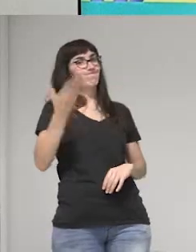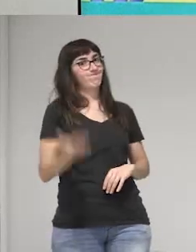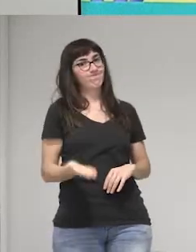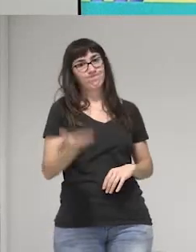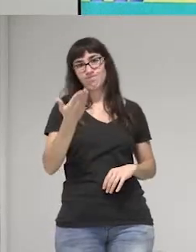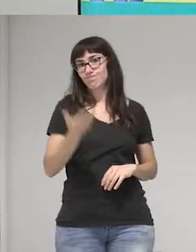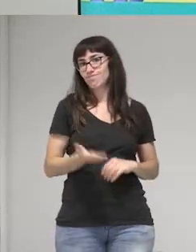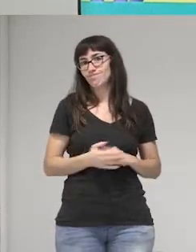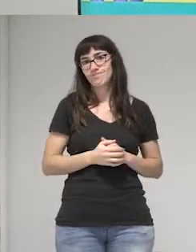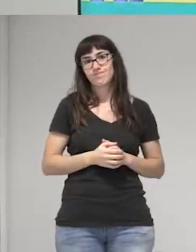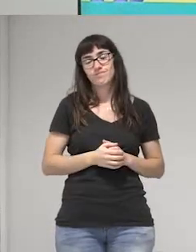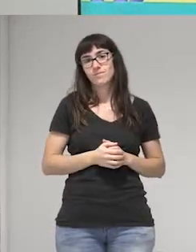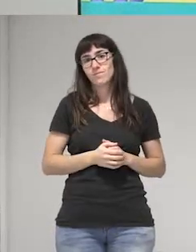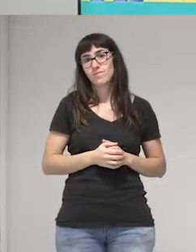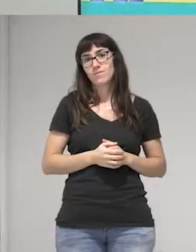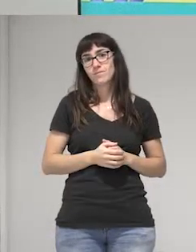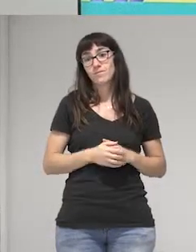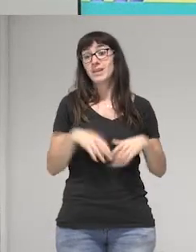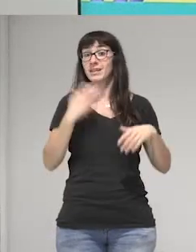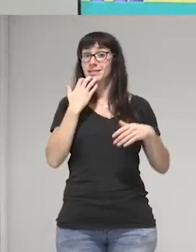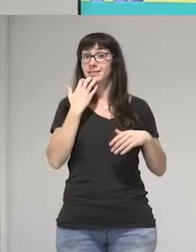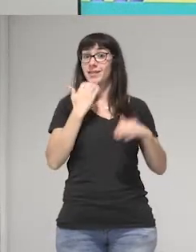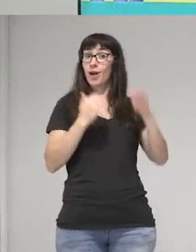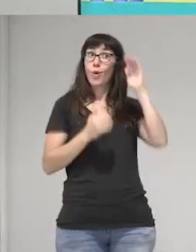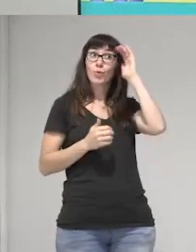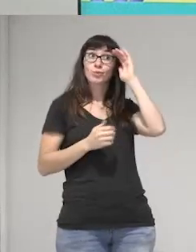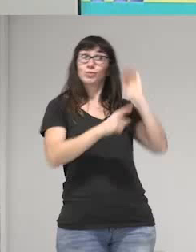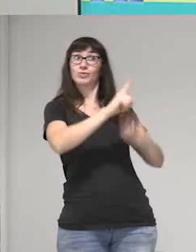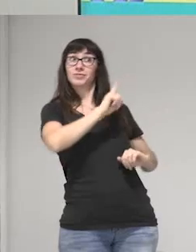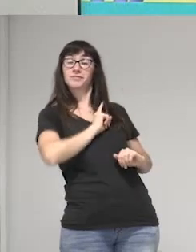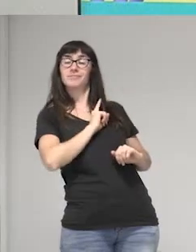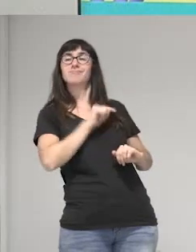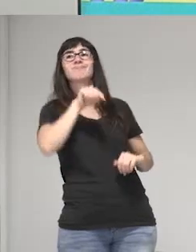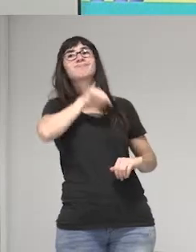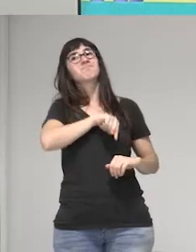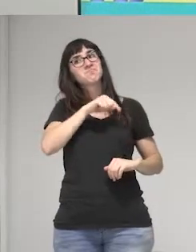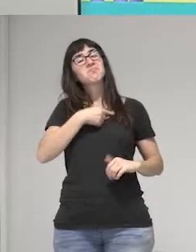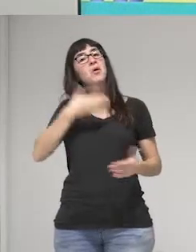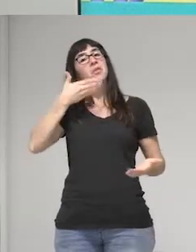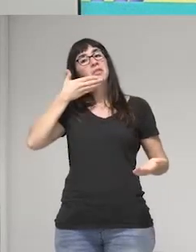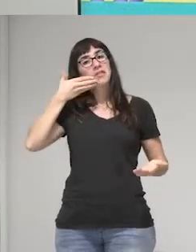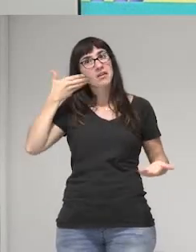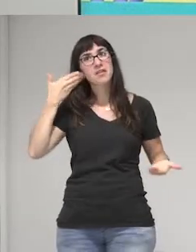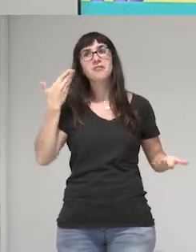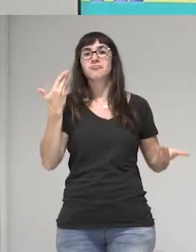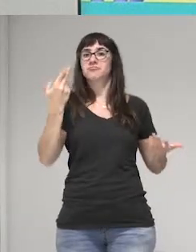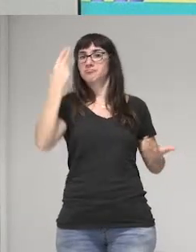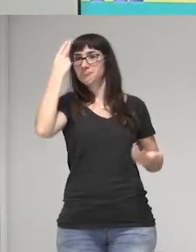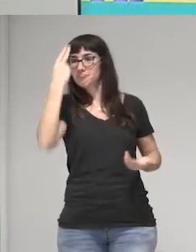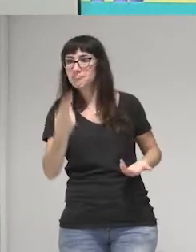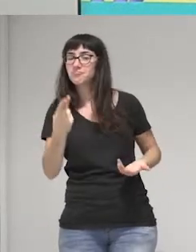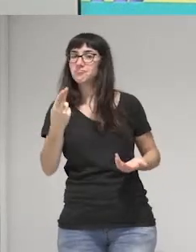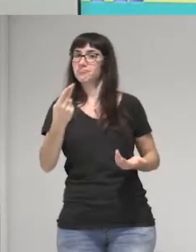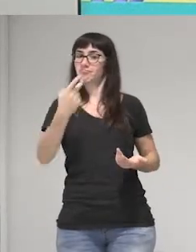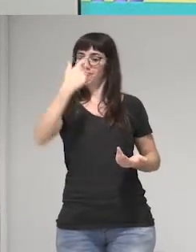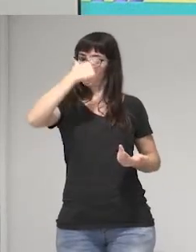entonces se da un reconocimiento a su dignidad y a su ser